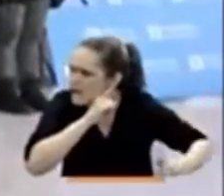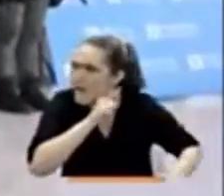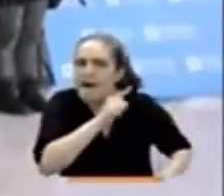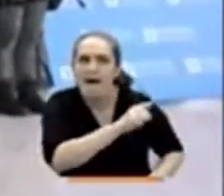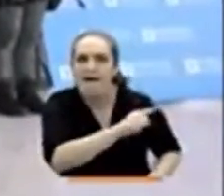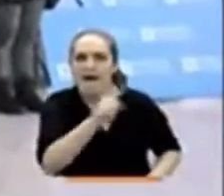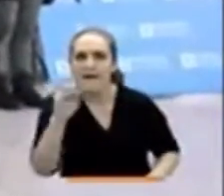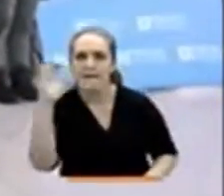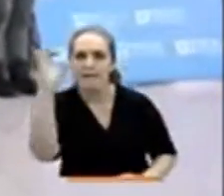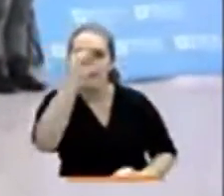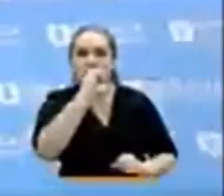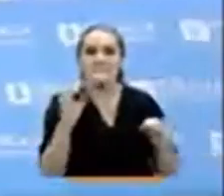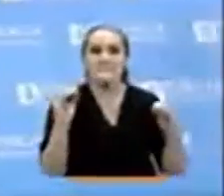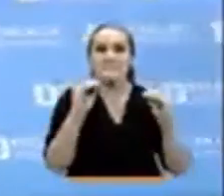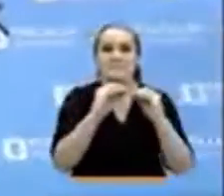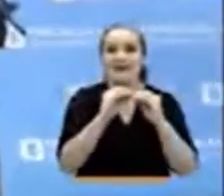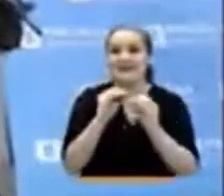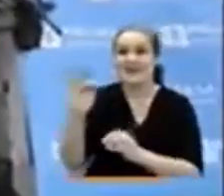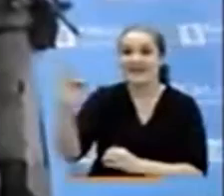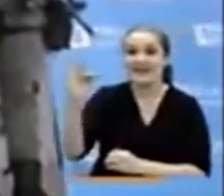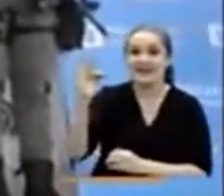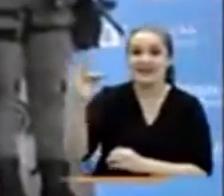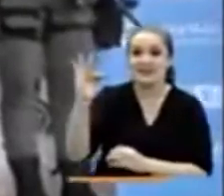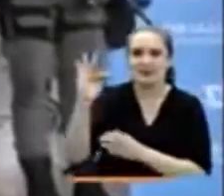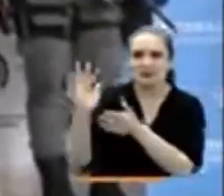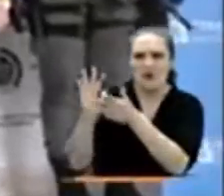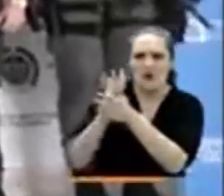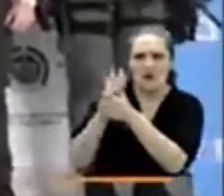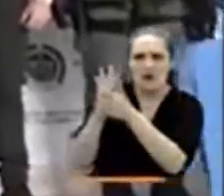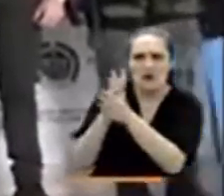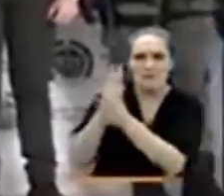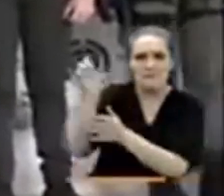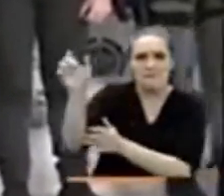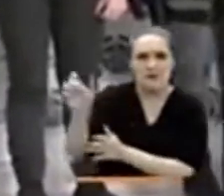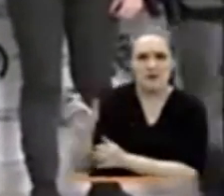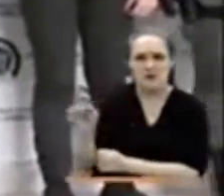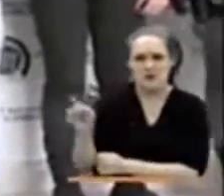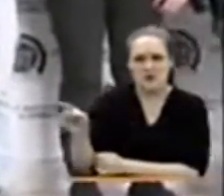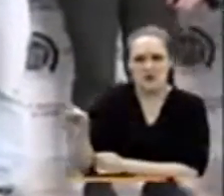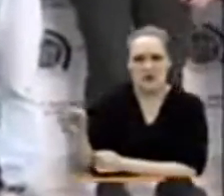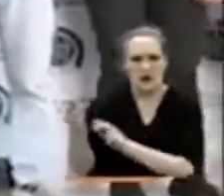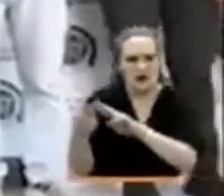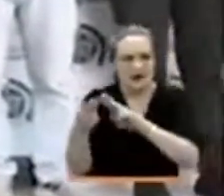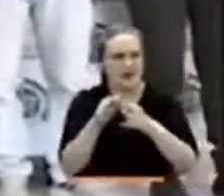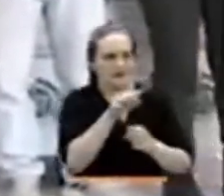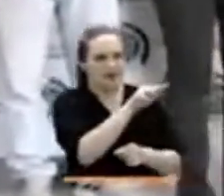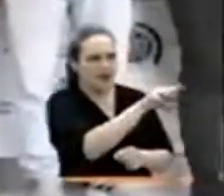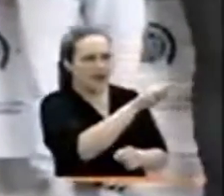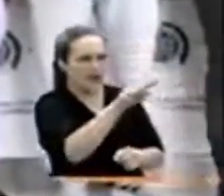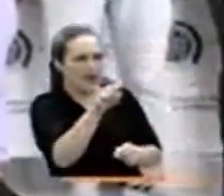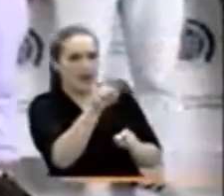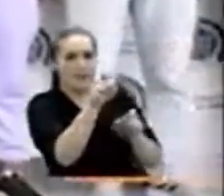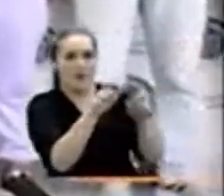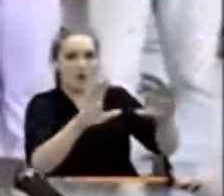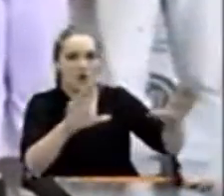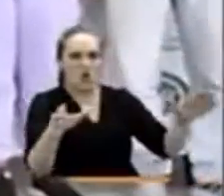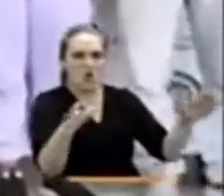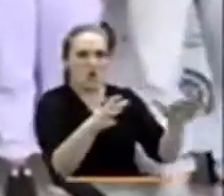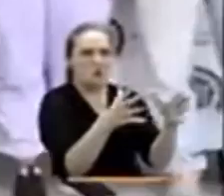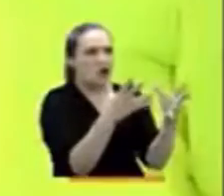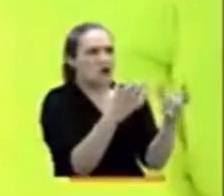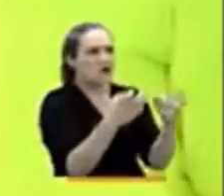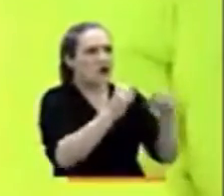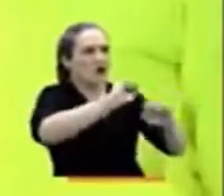sumadas al testimonio de un exintegrante de los carneros, permitieron establecer una posible relación directa entre los intereses de la secta para encontrar